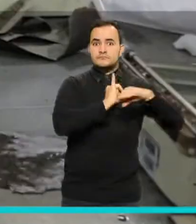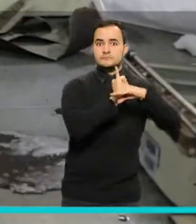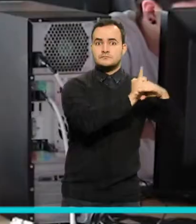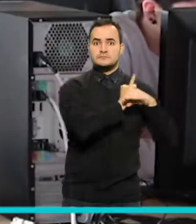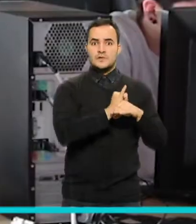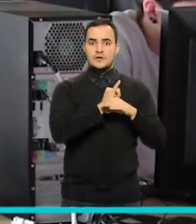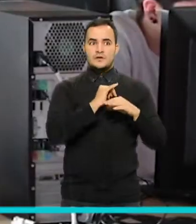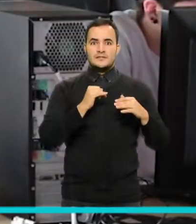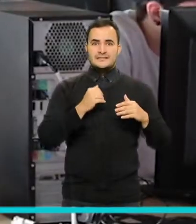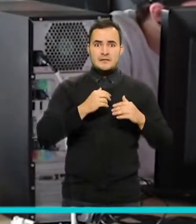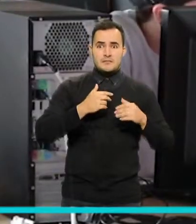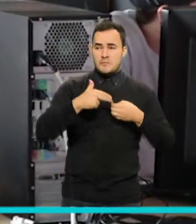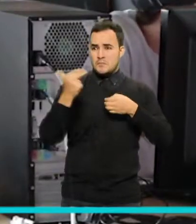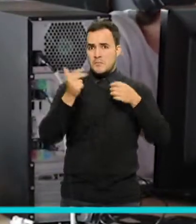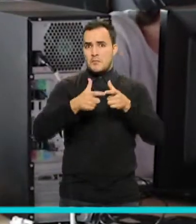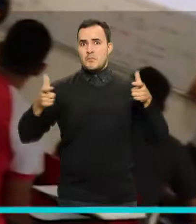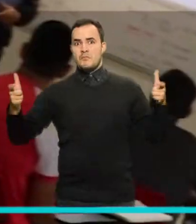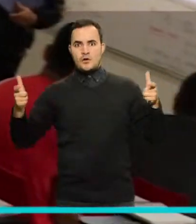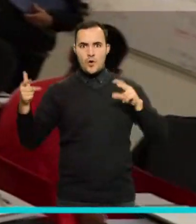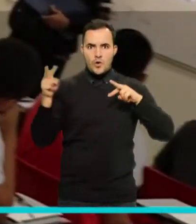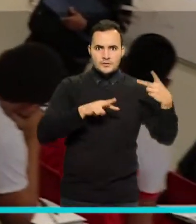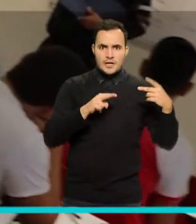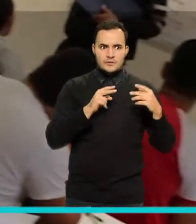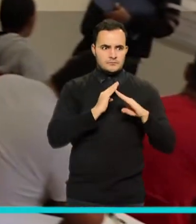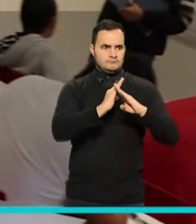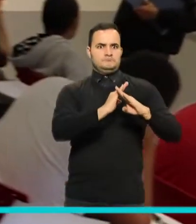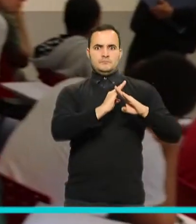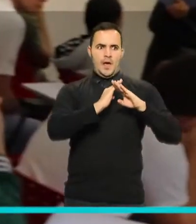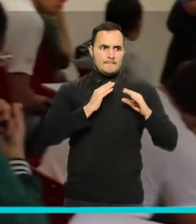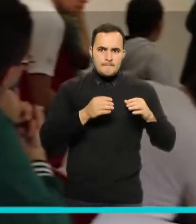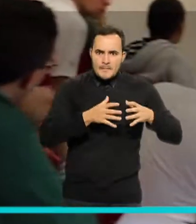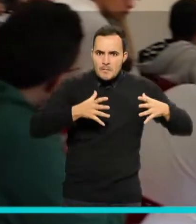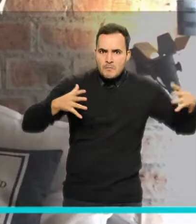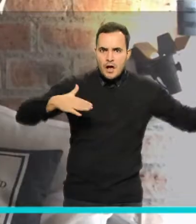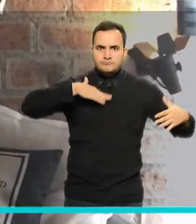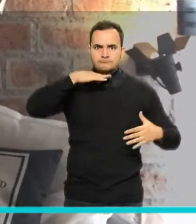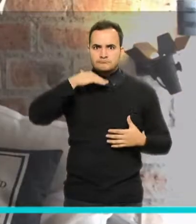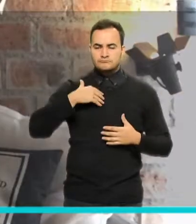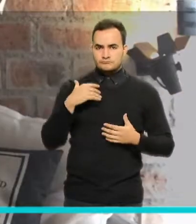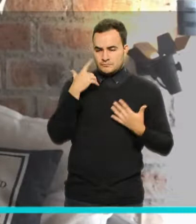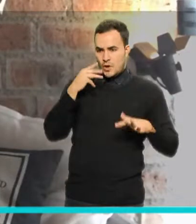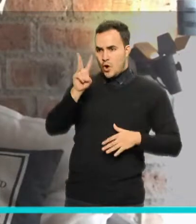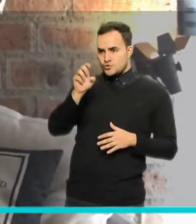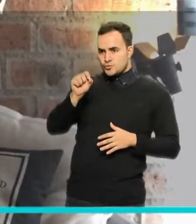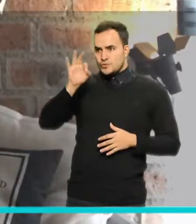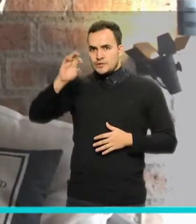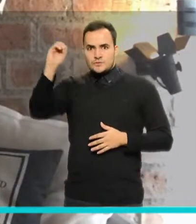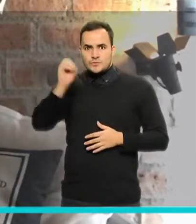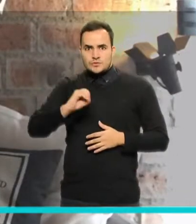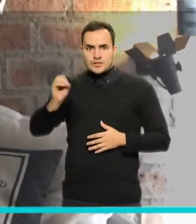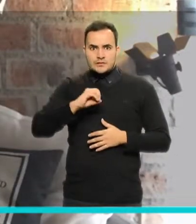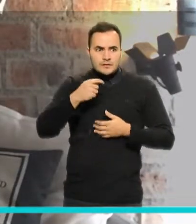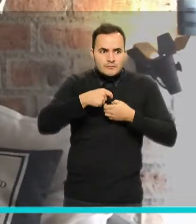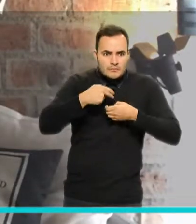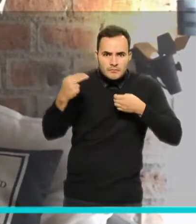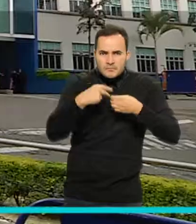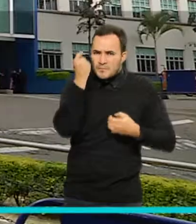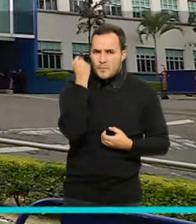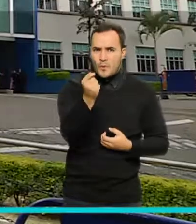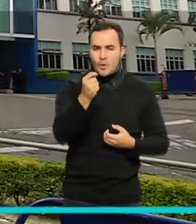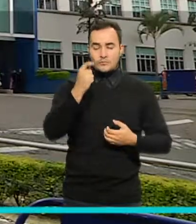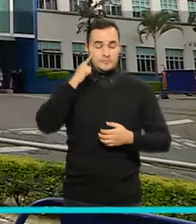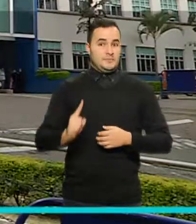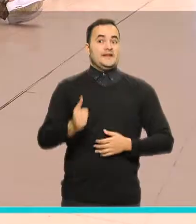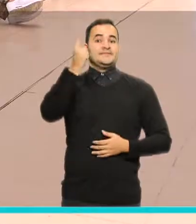logrado disminuirla, llegando a una cifra histórica para Pascual Bravo del 8.3 por ciento para el segundo semestre del año.